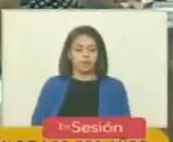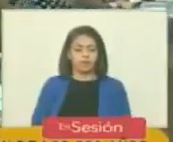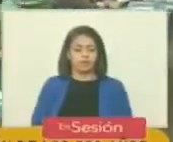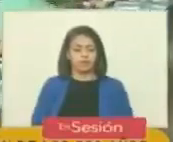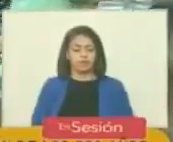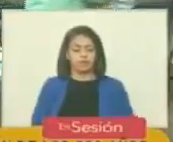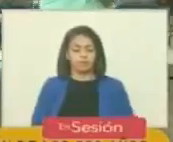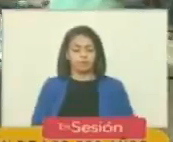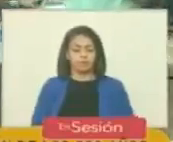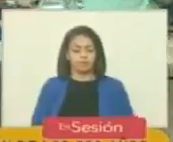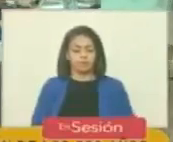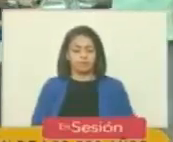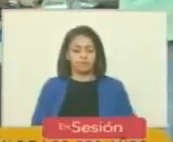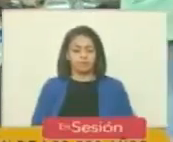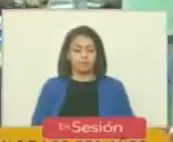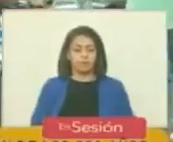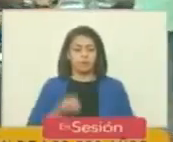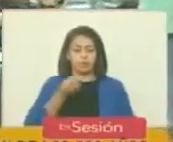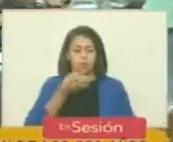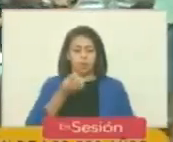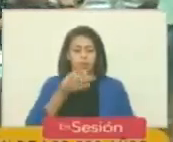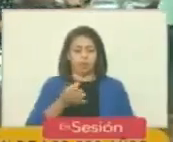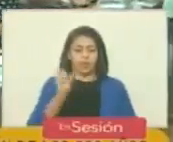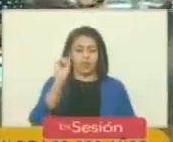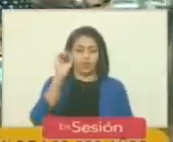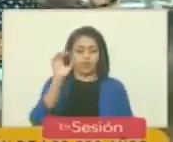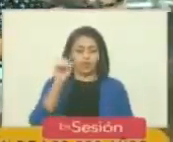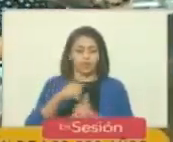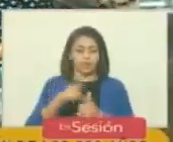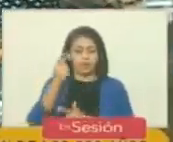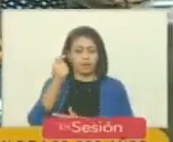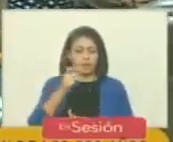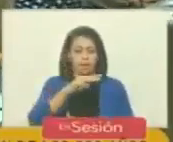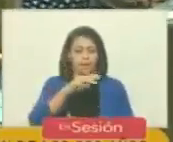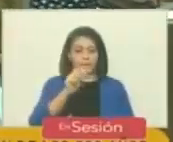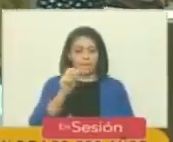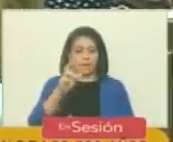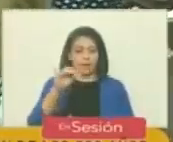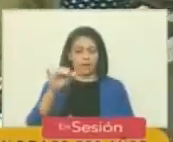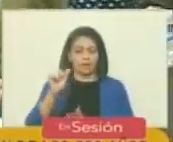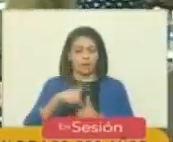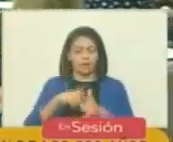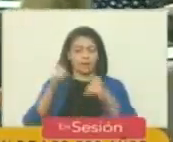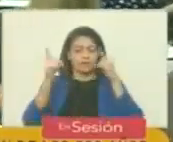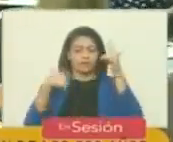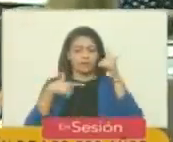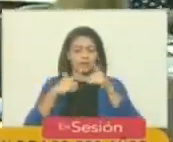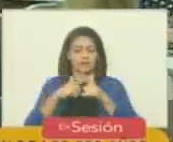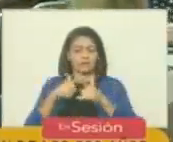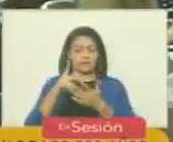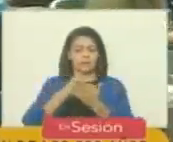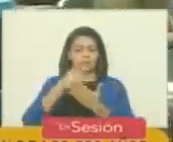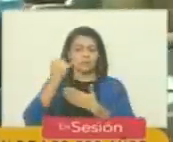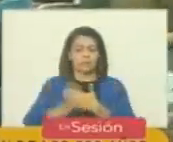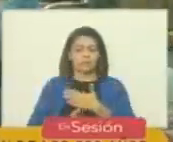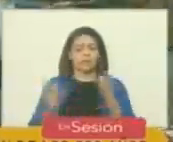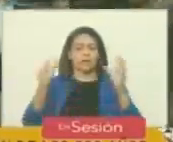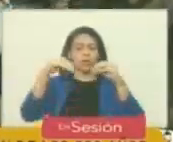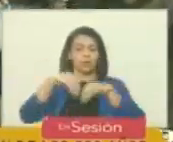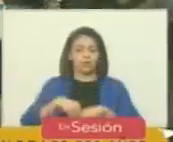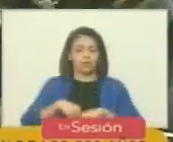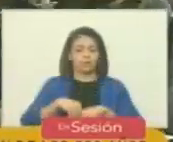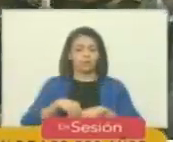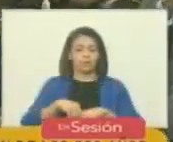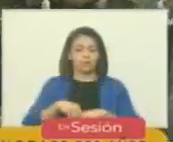la tribuna de oradores a la diputada María Carola Chávez ante el proyecto de acuerdo